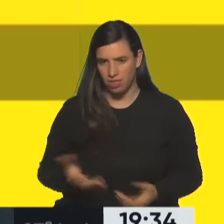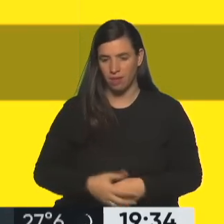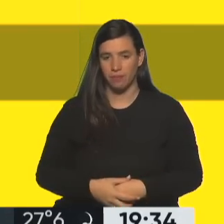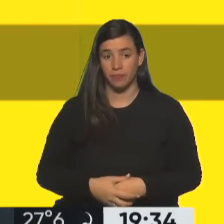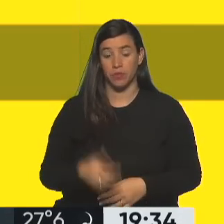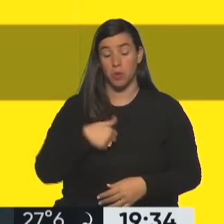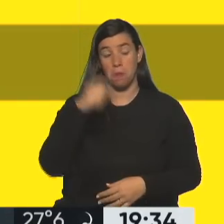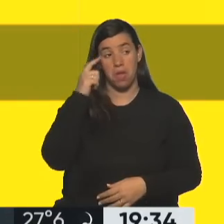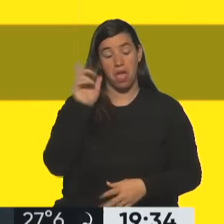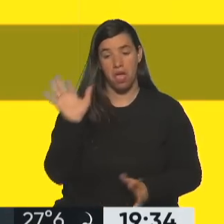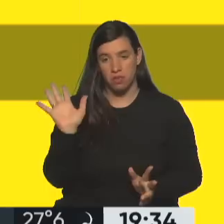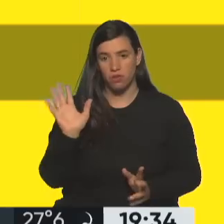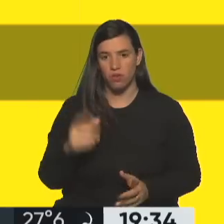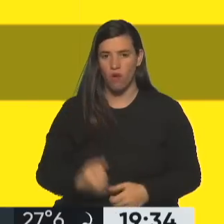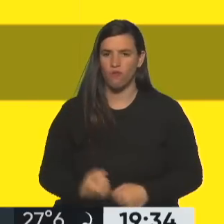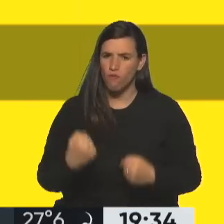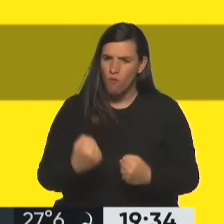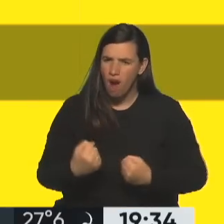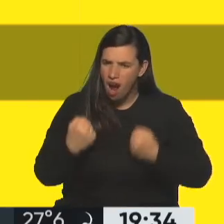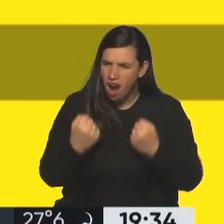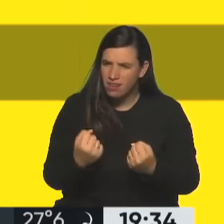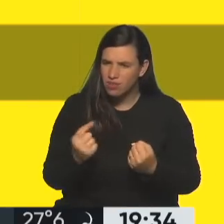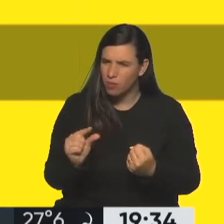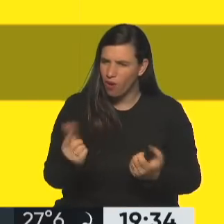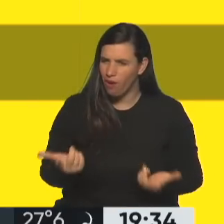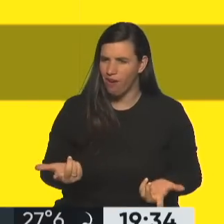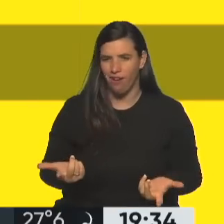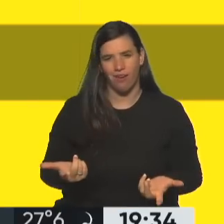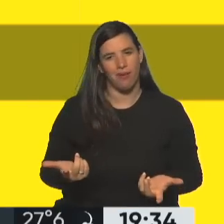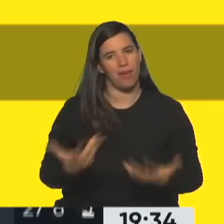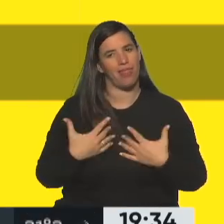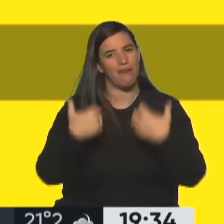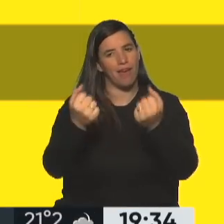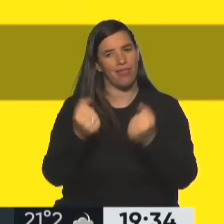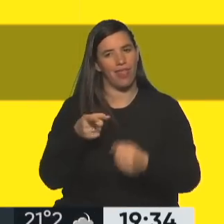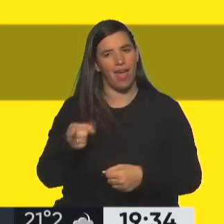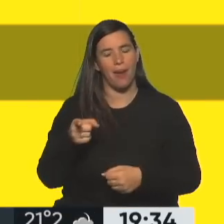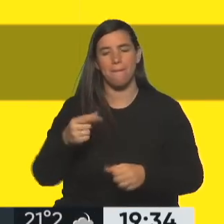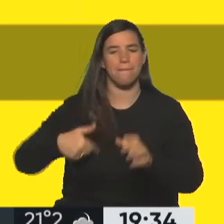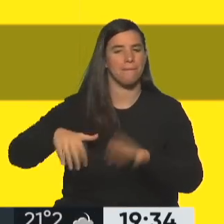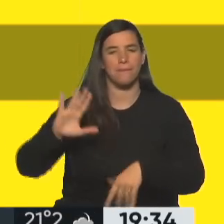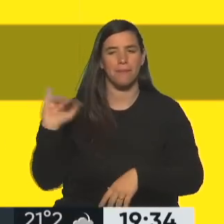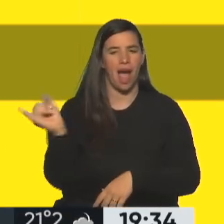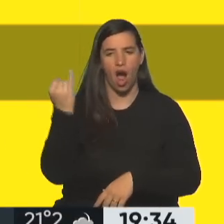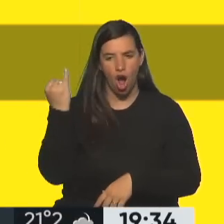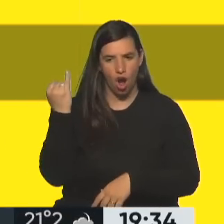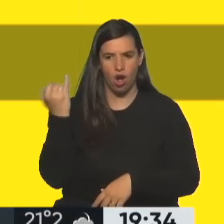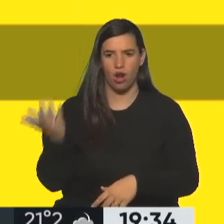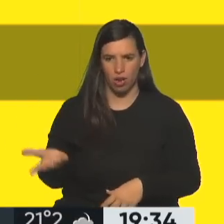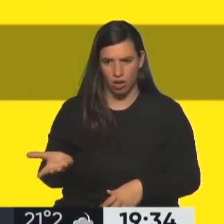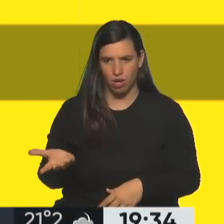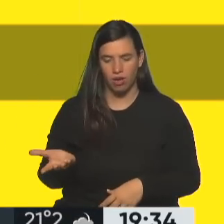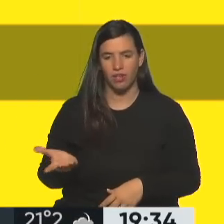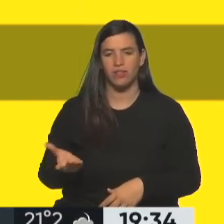me parece que ha habido poco esfuerzo por defender a la mejor dirigente que tiene el peronismo. El peronismo hizo poco y la conducción del